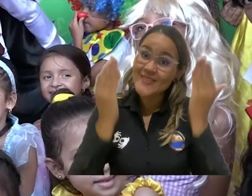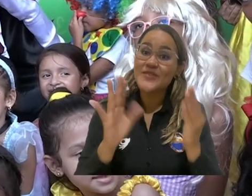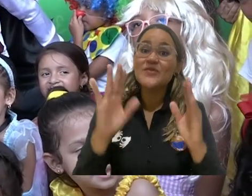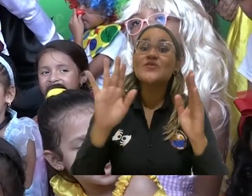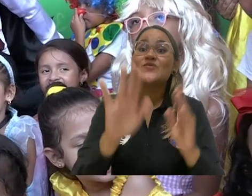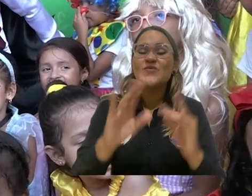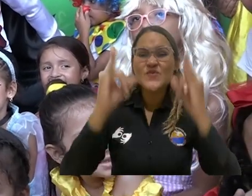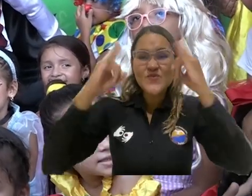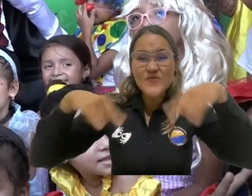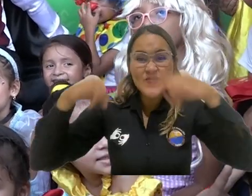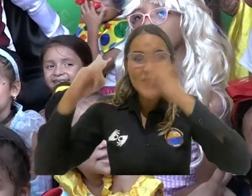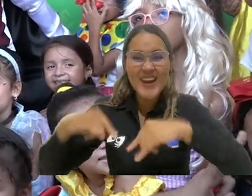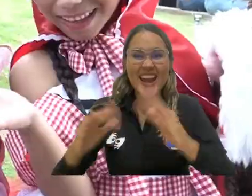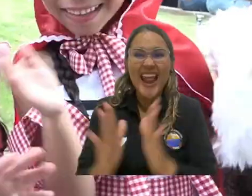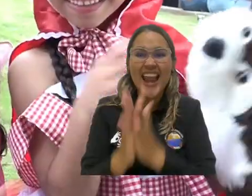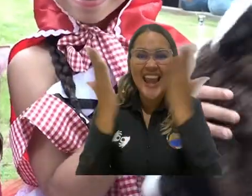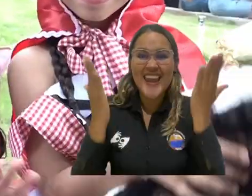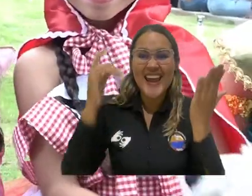del Magdalena.